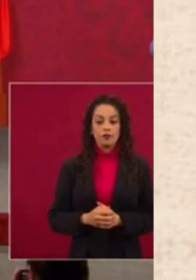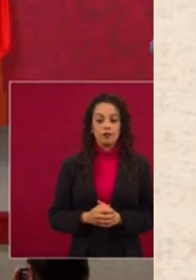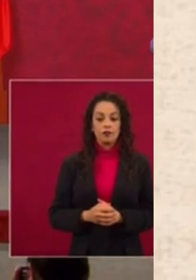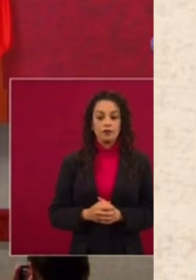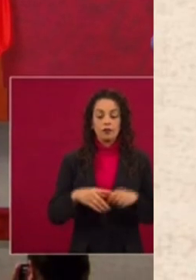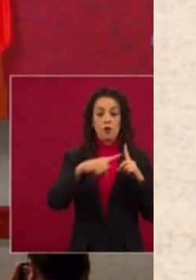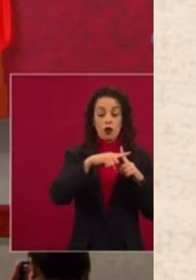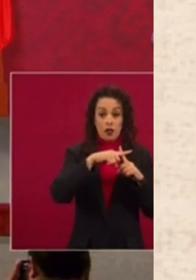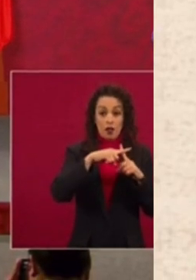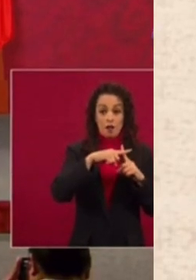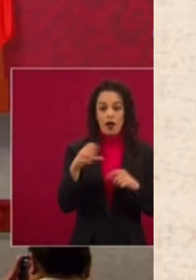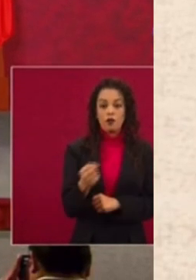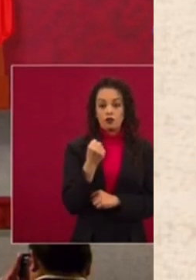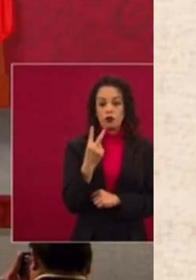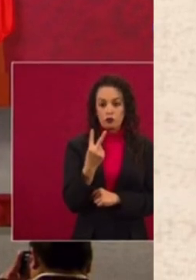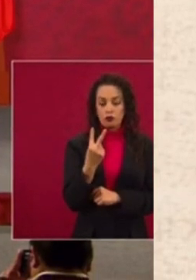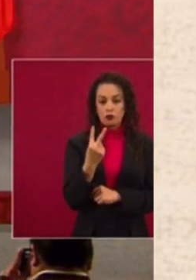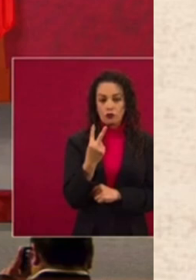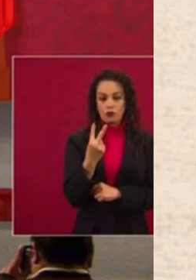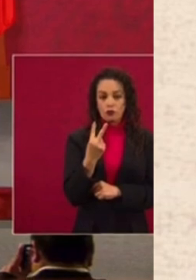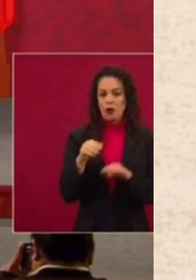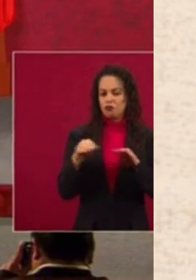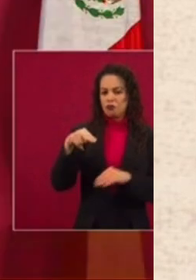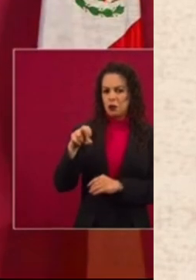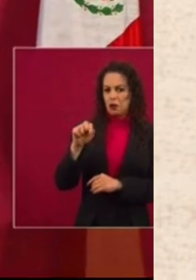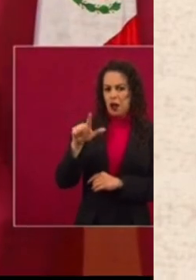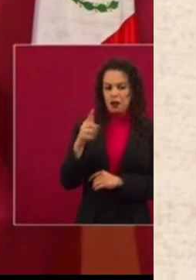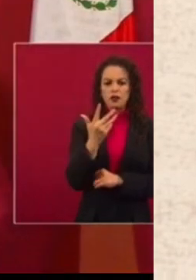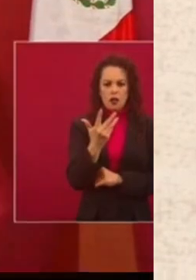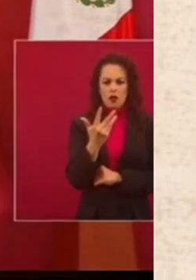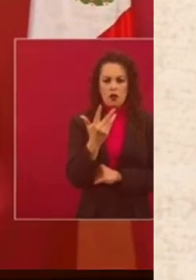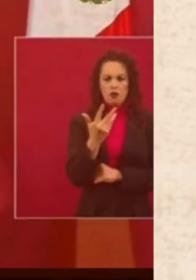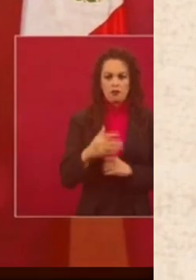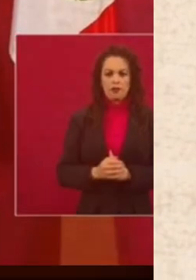positiva, dos. Neutrales, cinco.